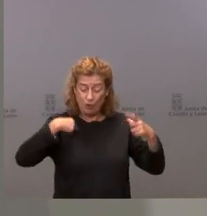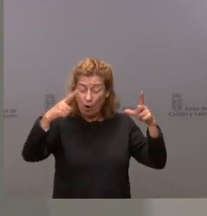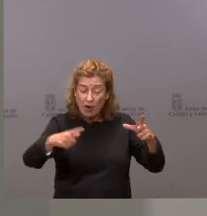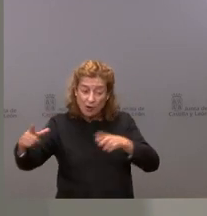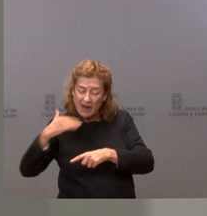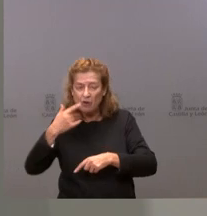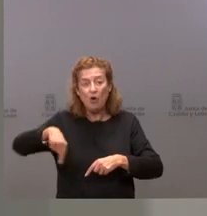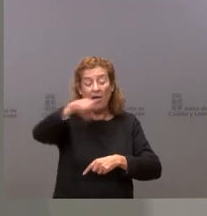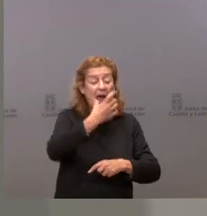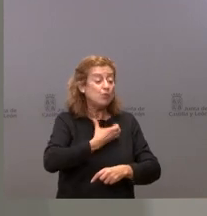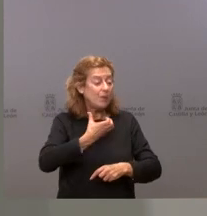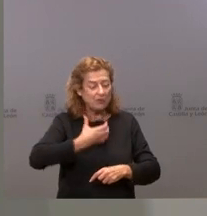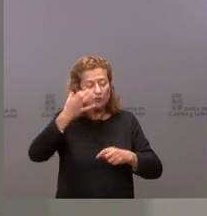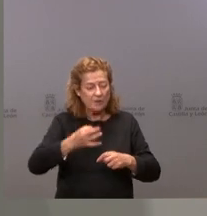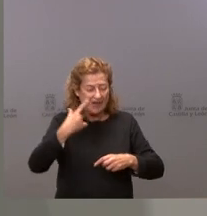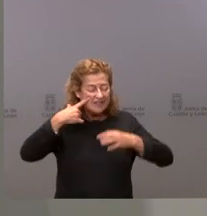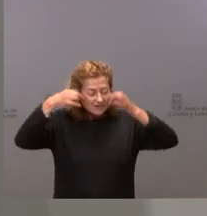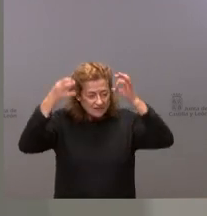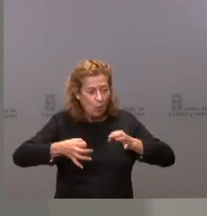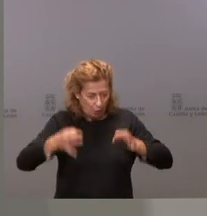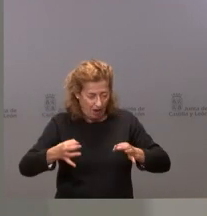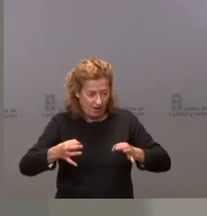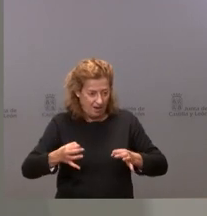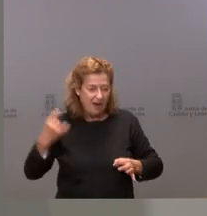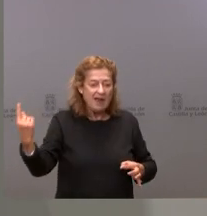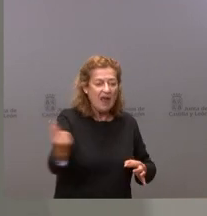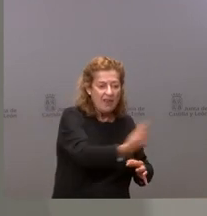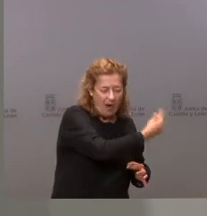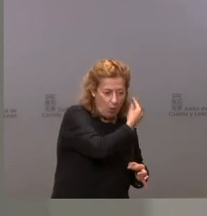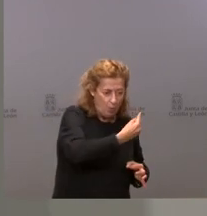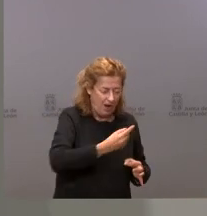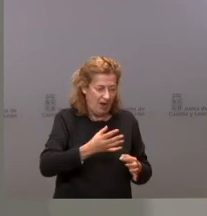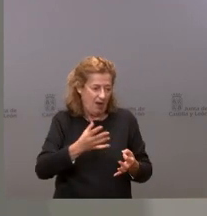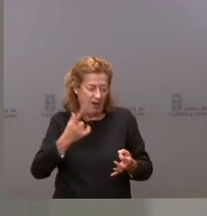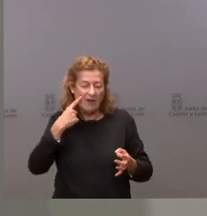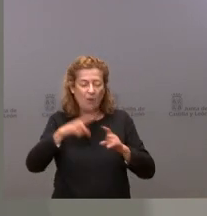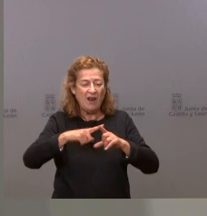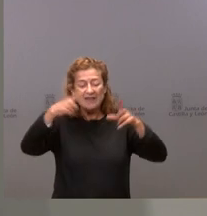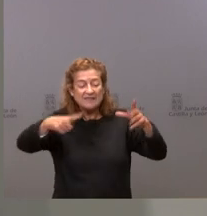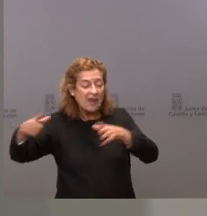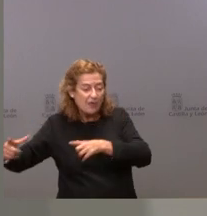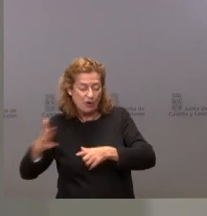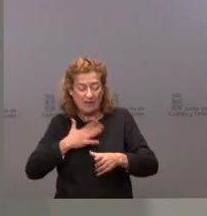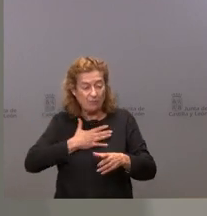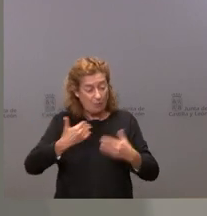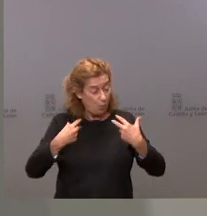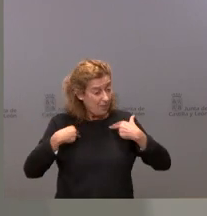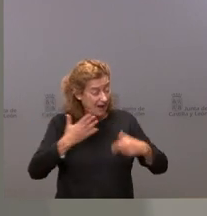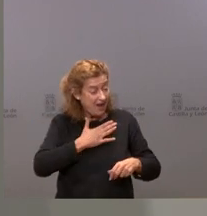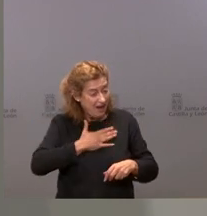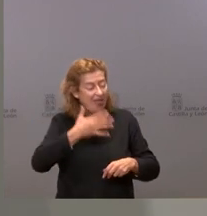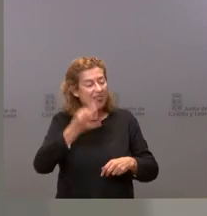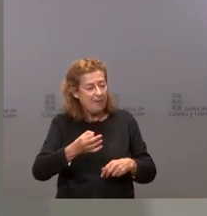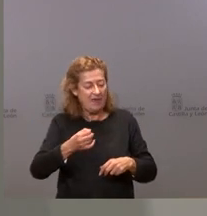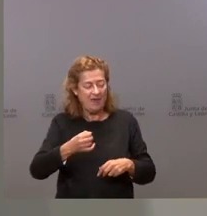responsabilidad de asegurarse en las cesiones, en su caso, que no son muchas en nuestra comunidad autónoma de instalaciones de ámbito municipal, también